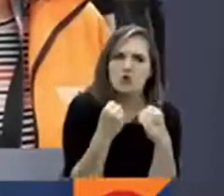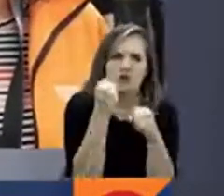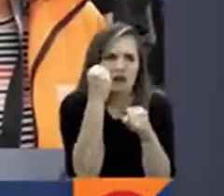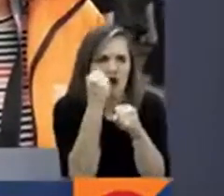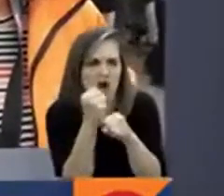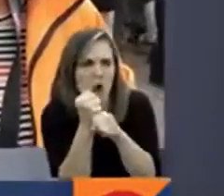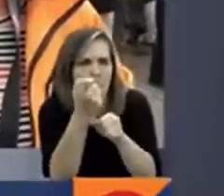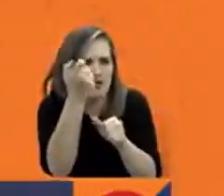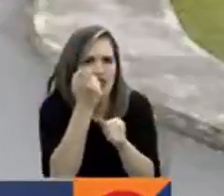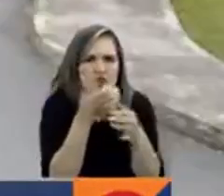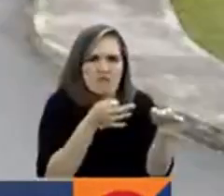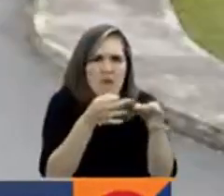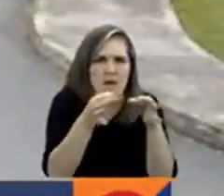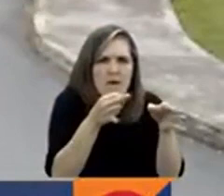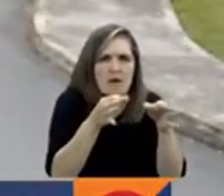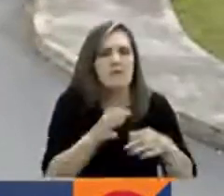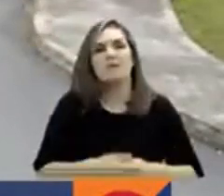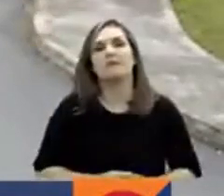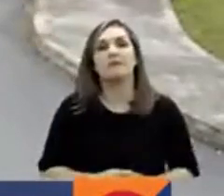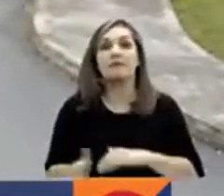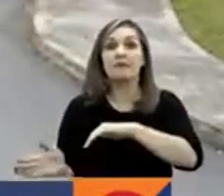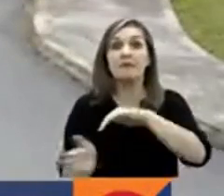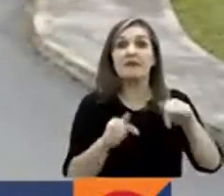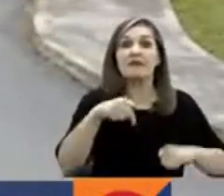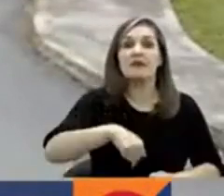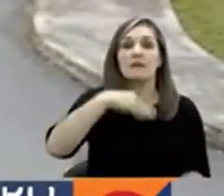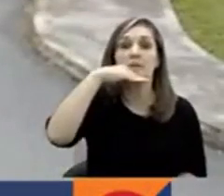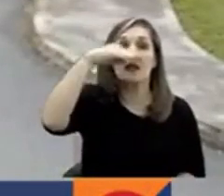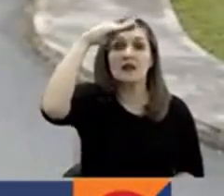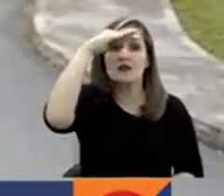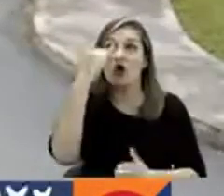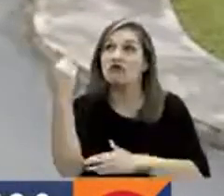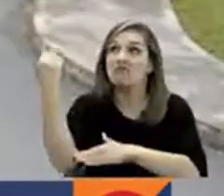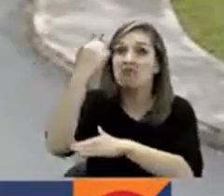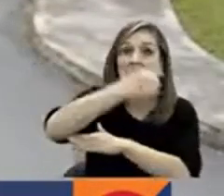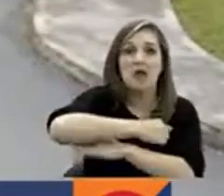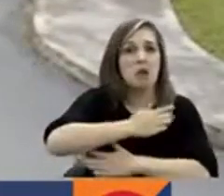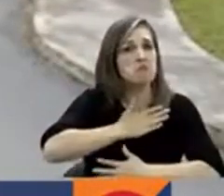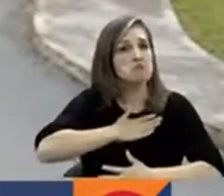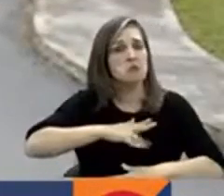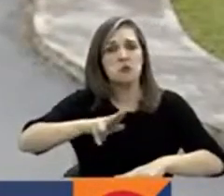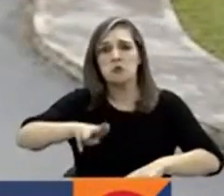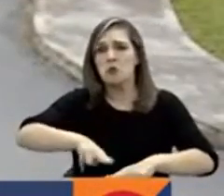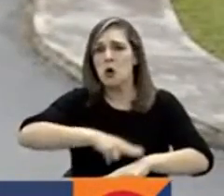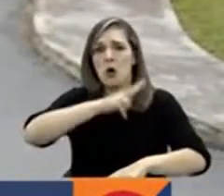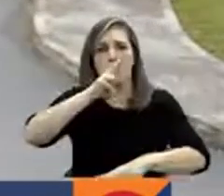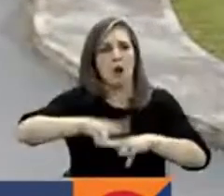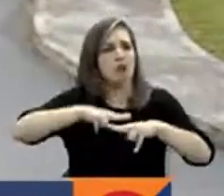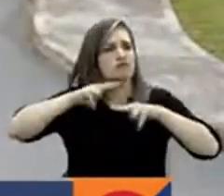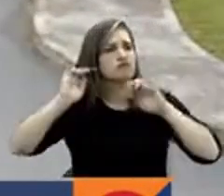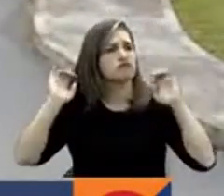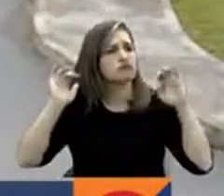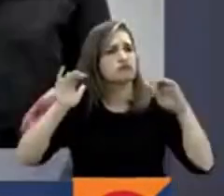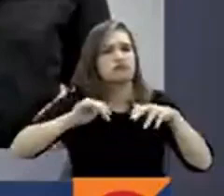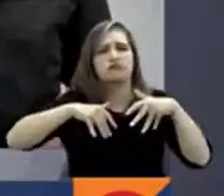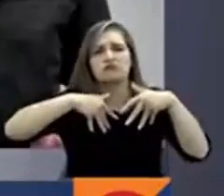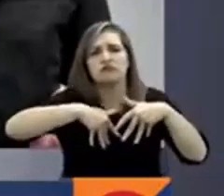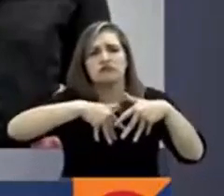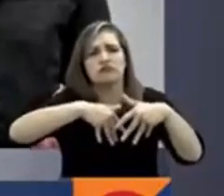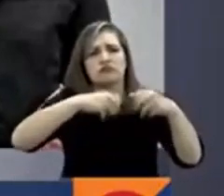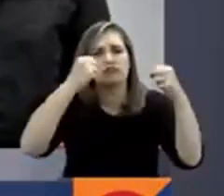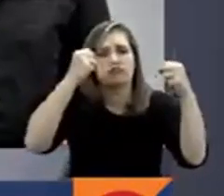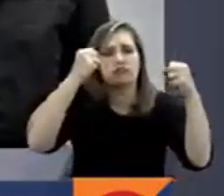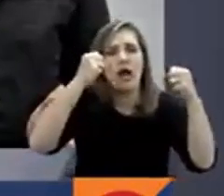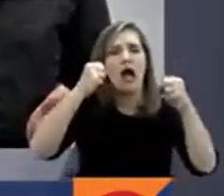ante el Congreso de la República. En Medellín, las marchas de hoy se desarrollaron en completa normalidad, sin alteraciones del orden público y solo con